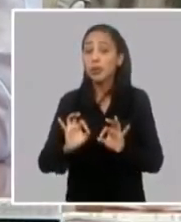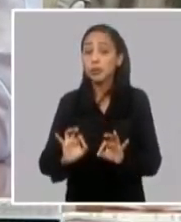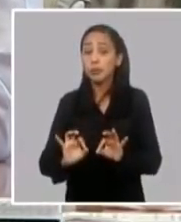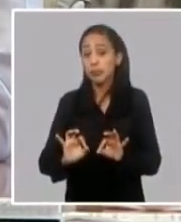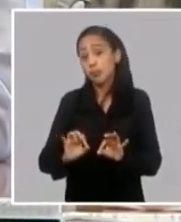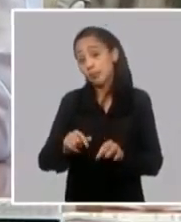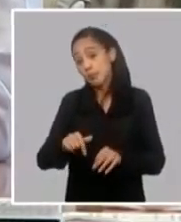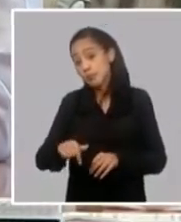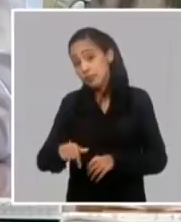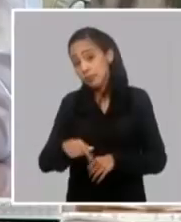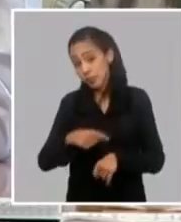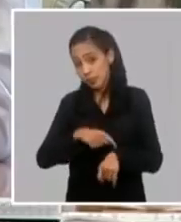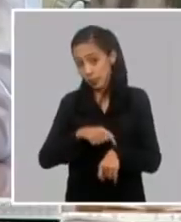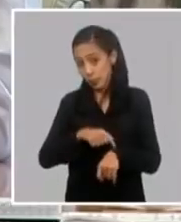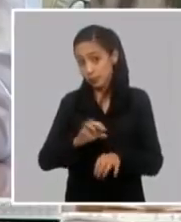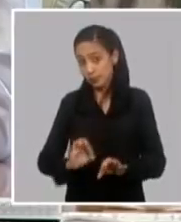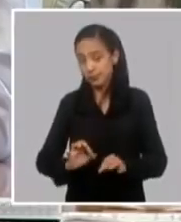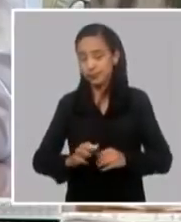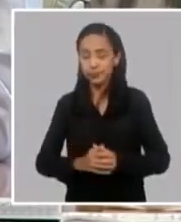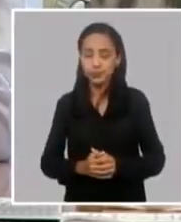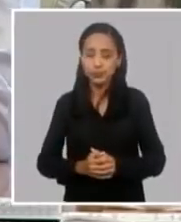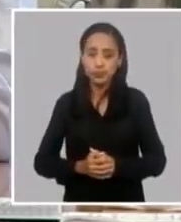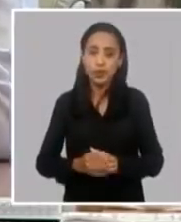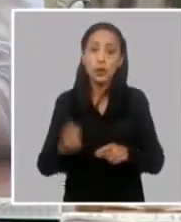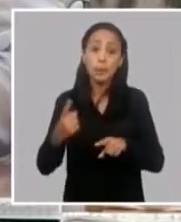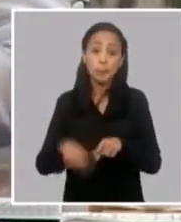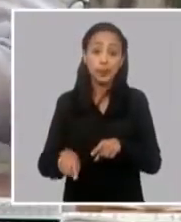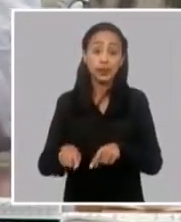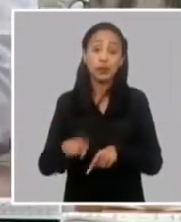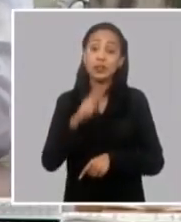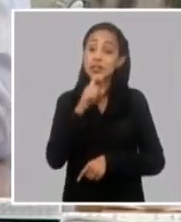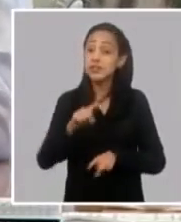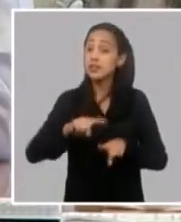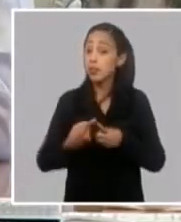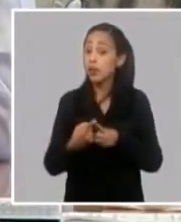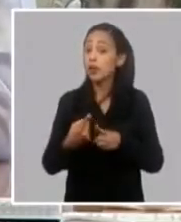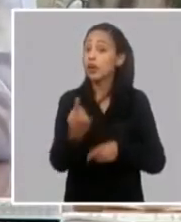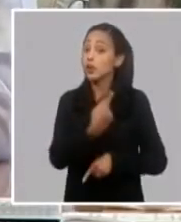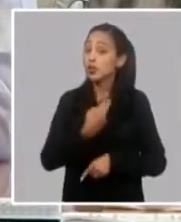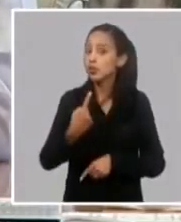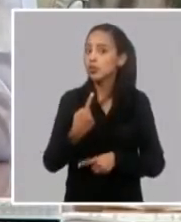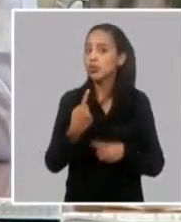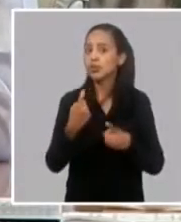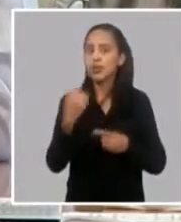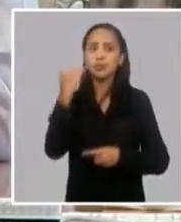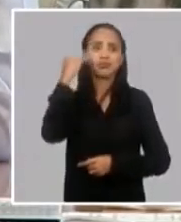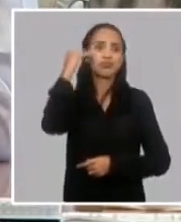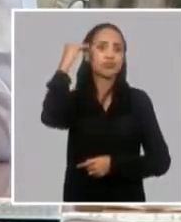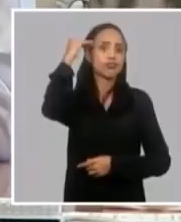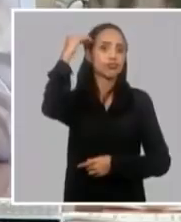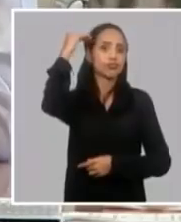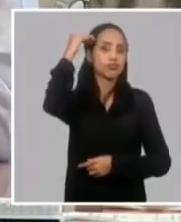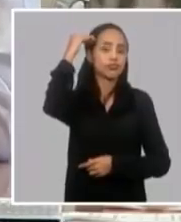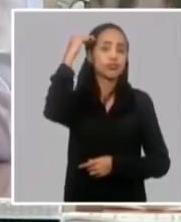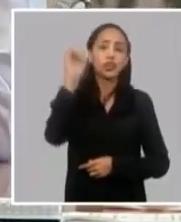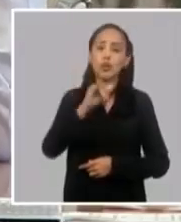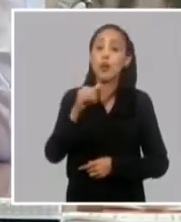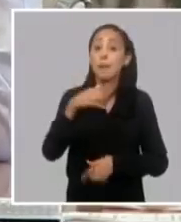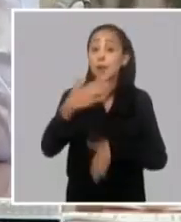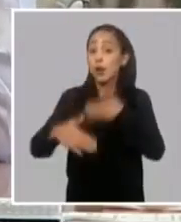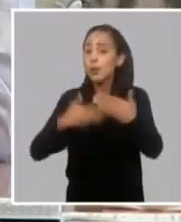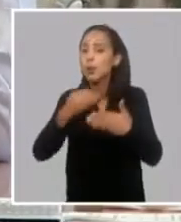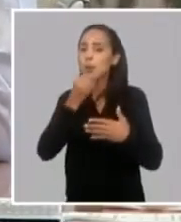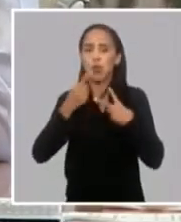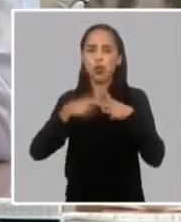de contexto. Y retadora porque también exige una capacidad de nosotros para superar adversidades,